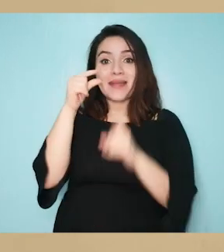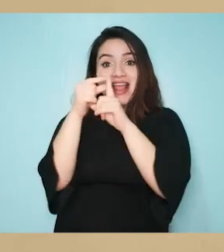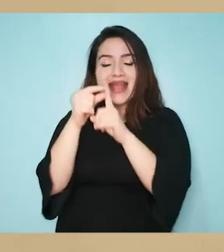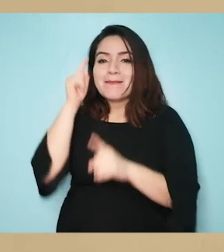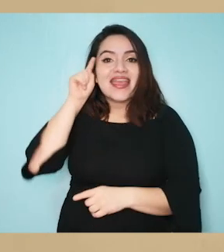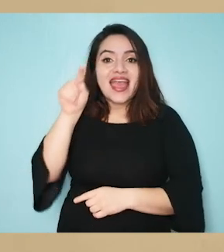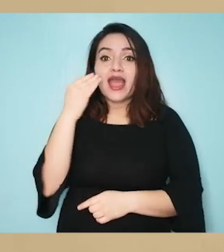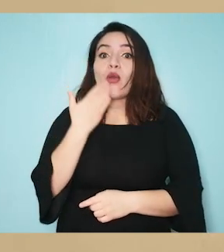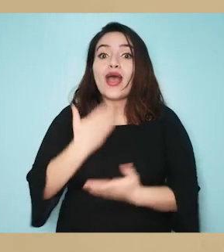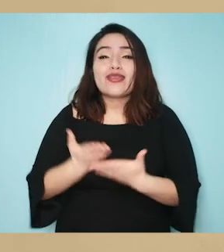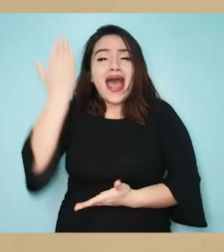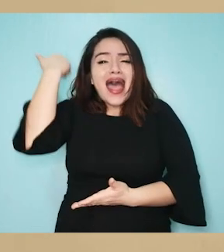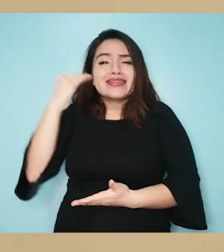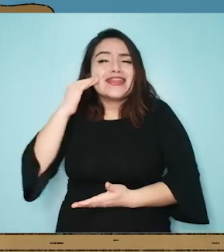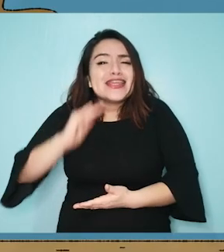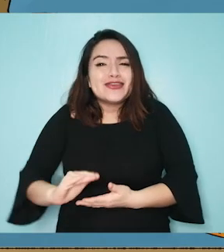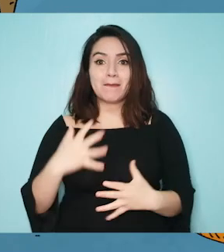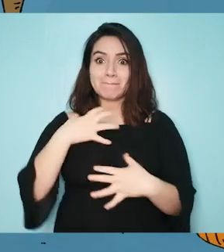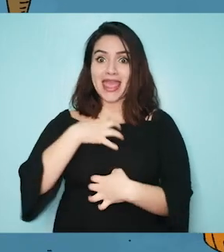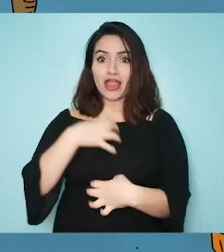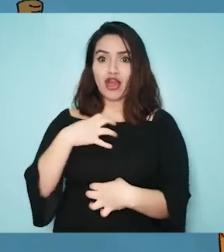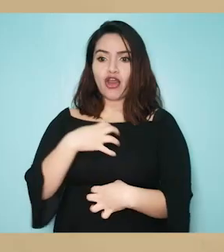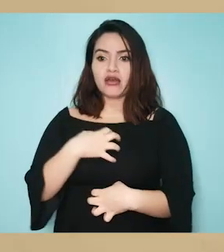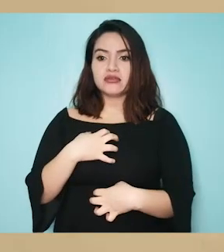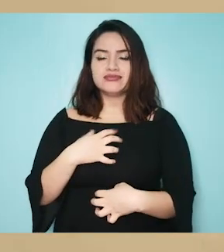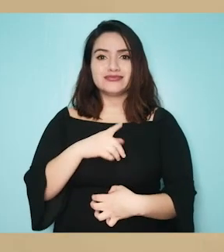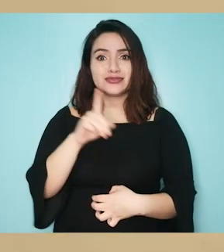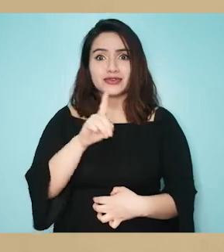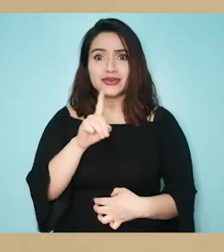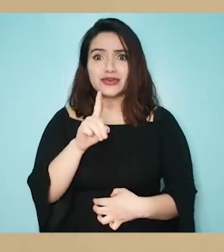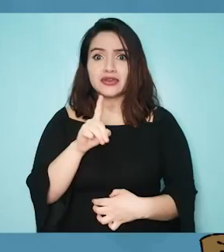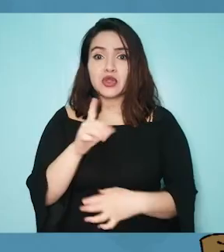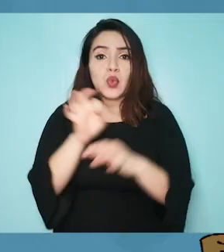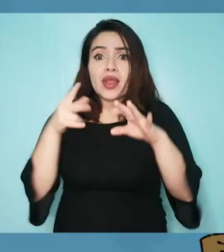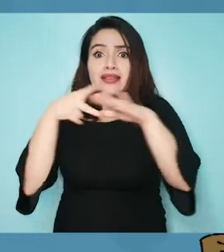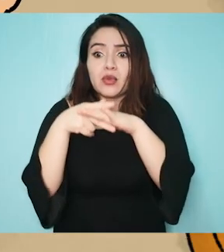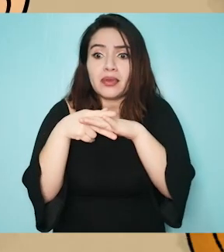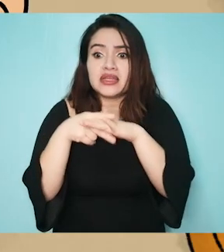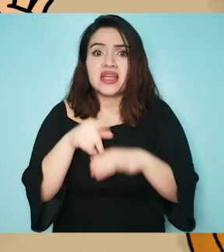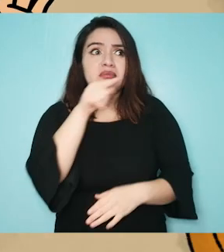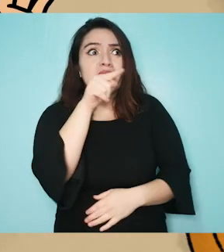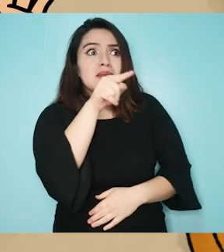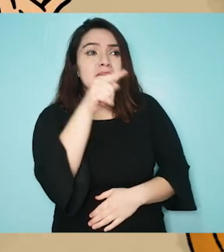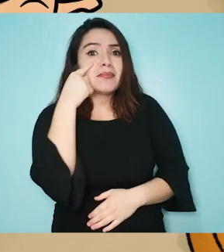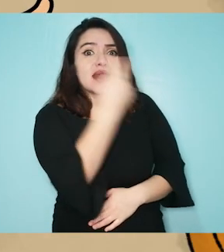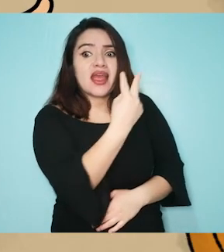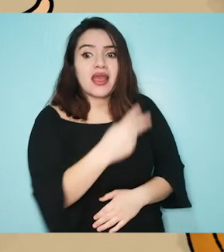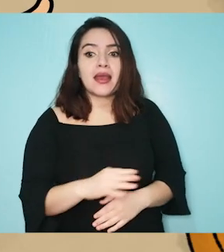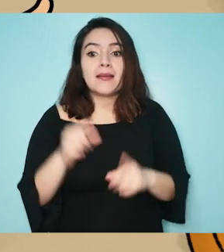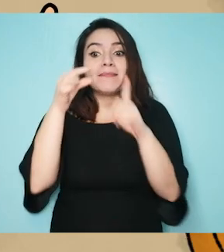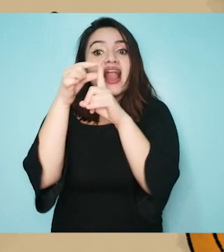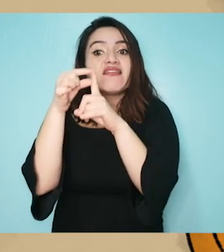encanta y que cuando era chico me daba miedo? Marito, no vayas a... ¡No me interrumpas! ¡Es que... ¡Calma! La